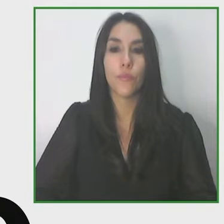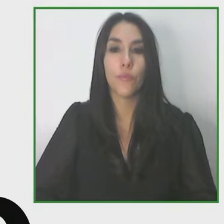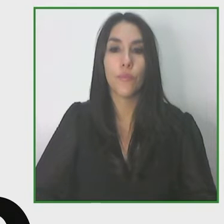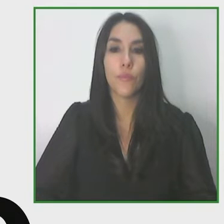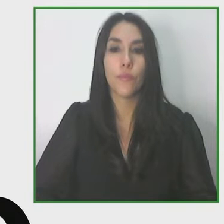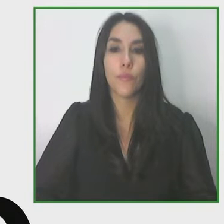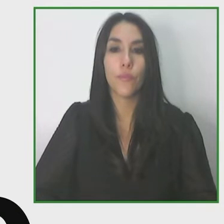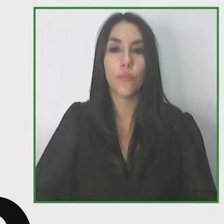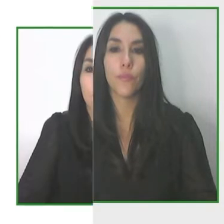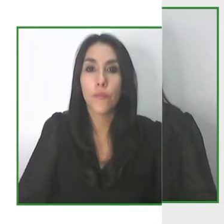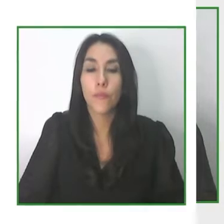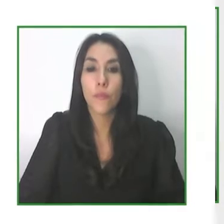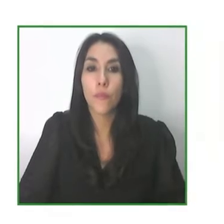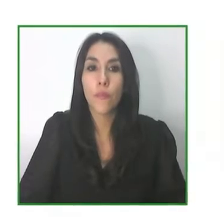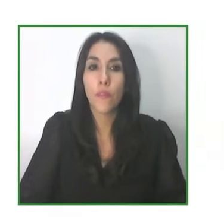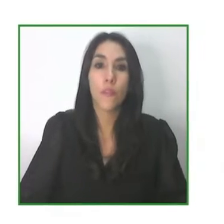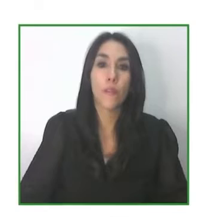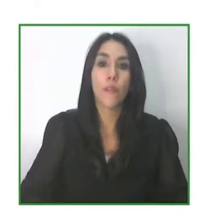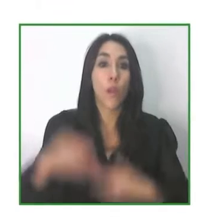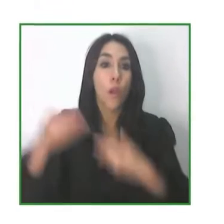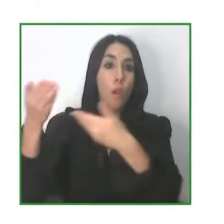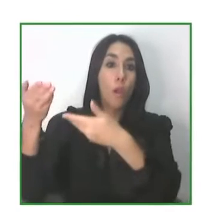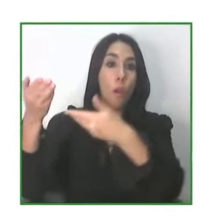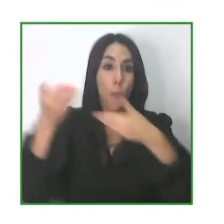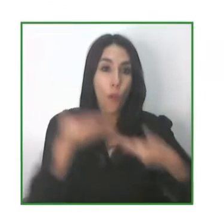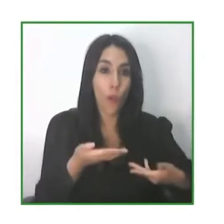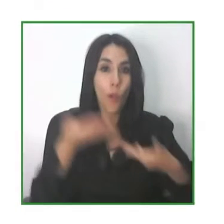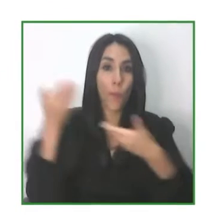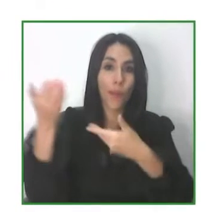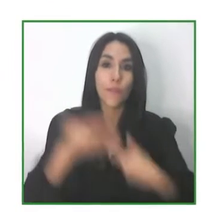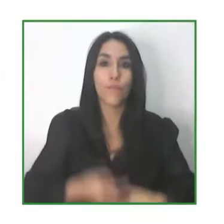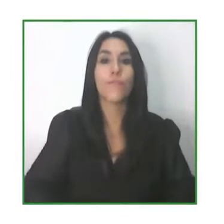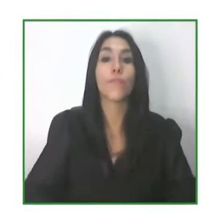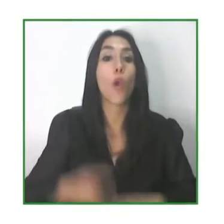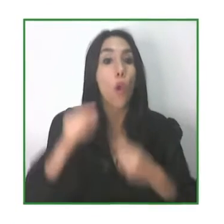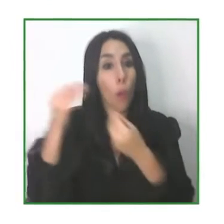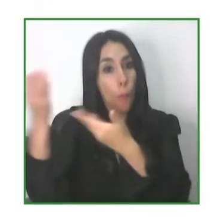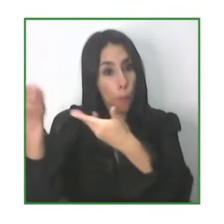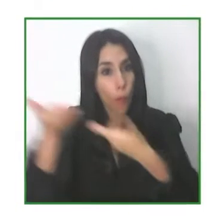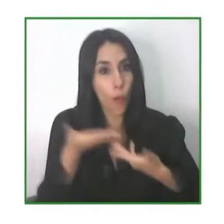Zero lives Zero